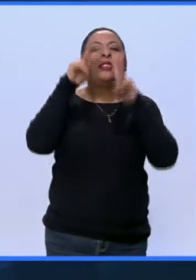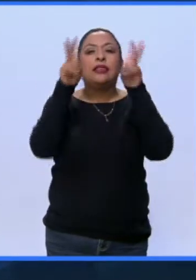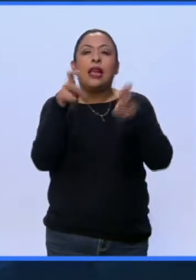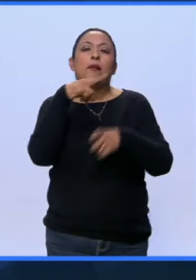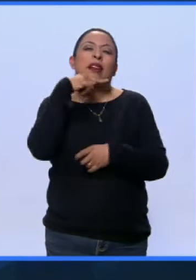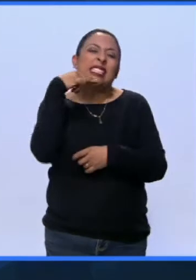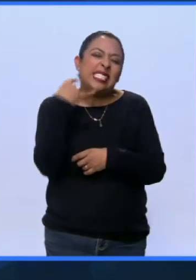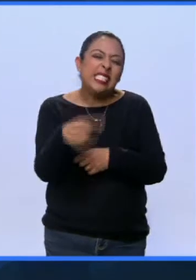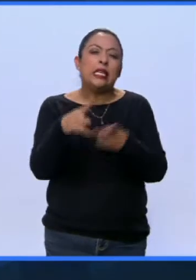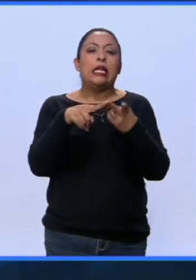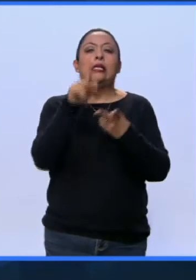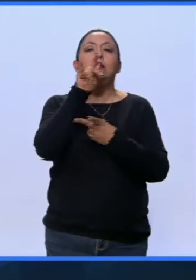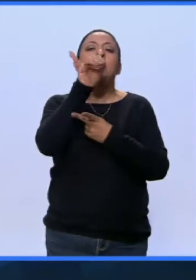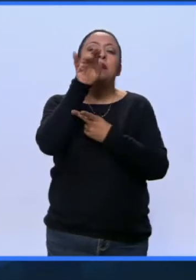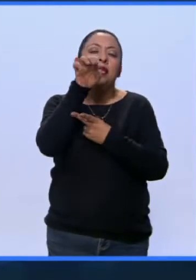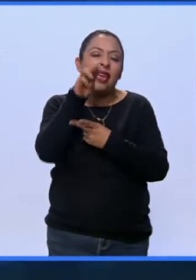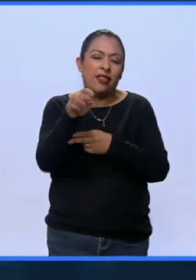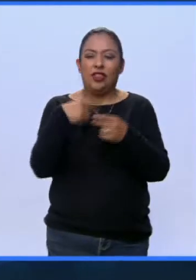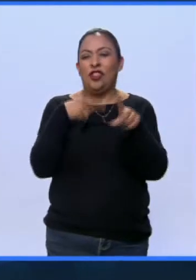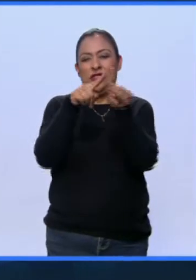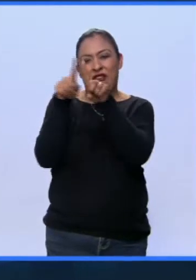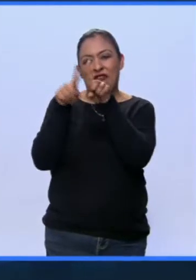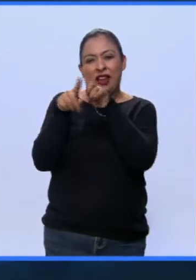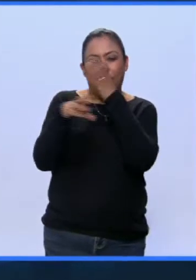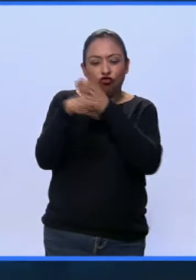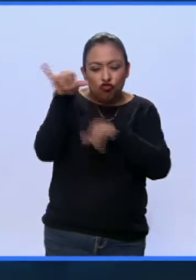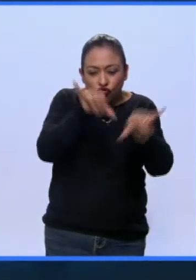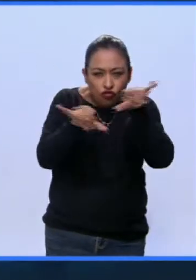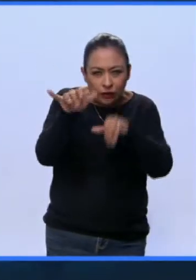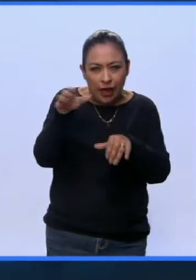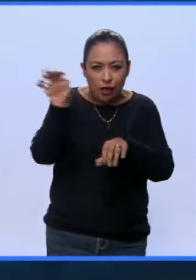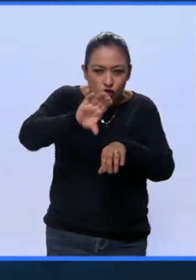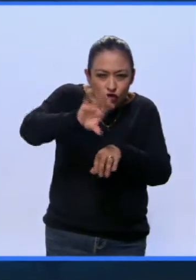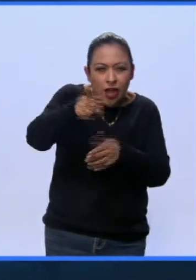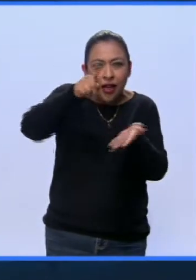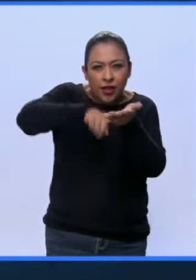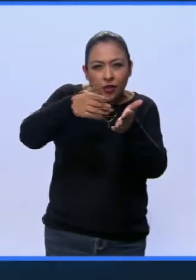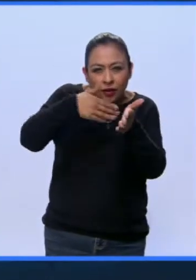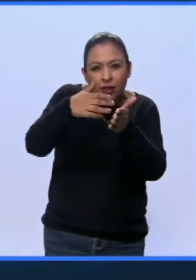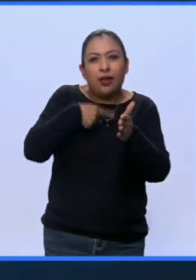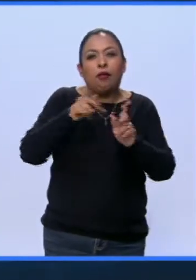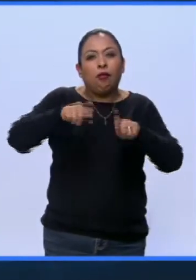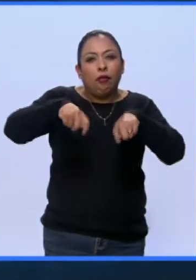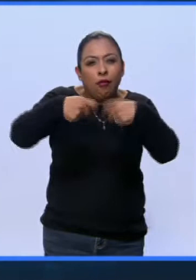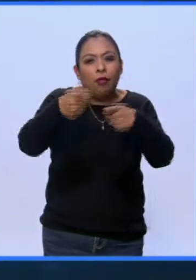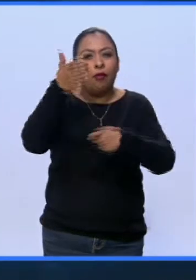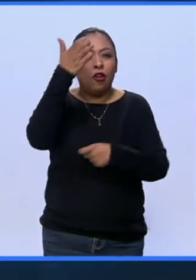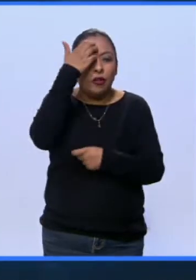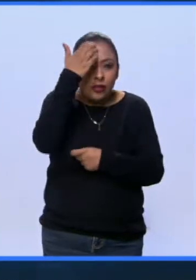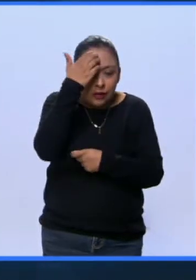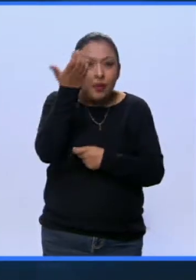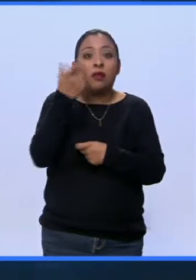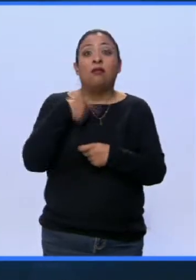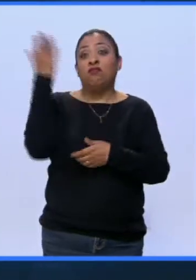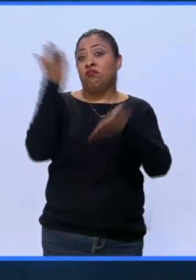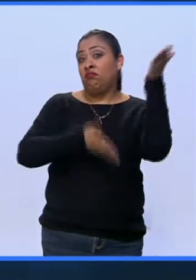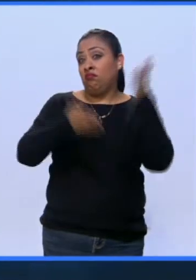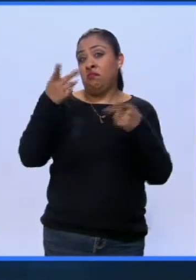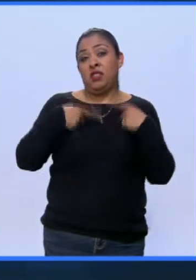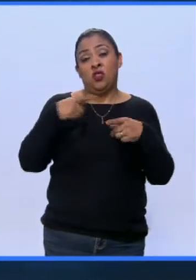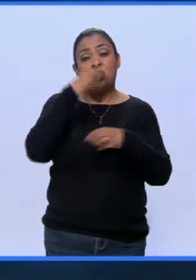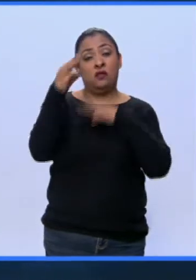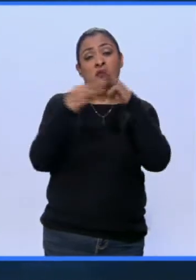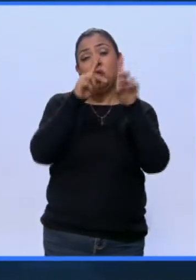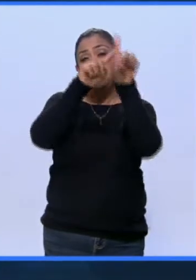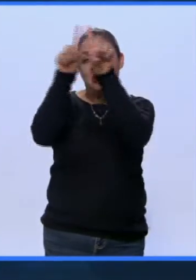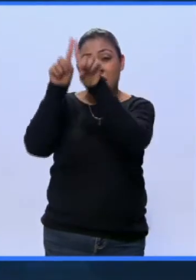pimientos, ajíes y especias. Y, bueno, es un poco de la transmisión de los conocimientos. Ha venido gente, pues, de muchas partes del mundo,